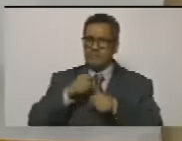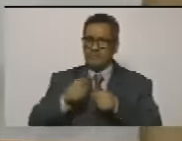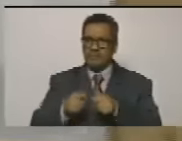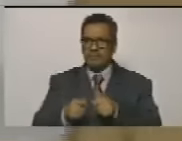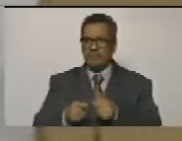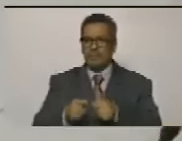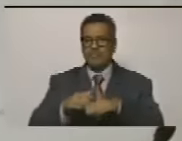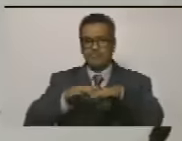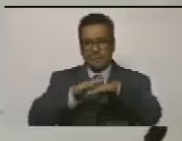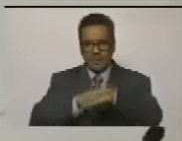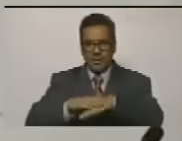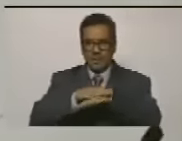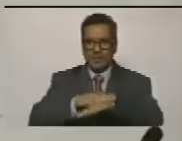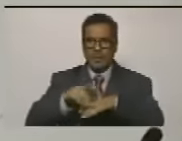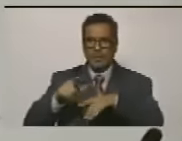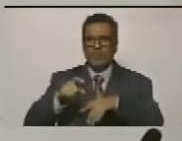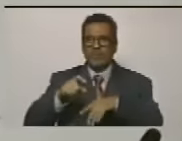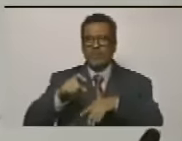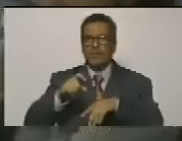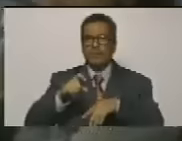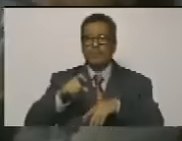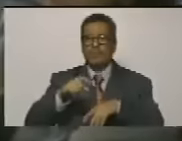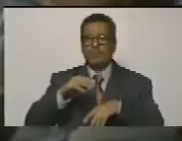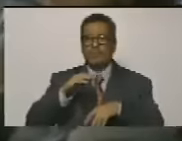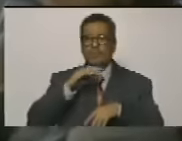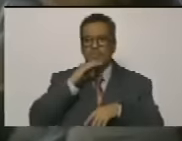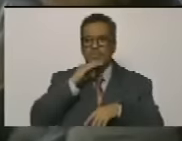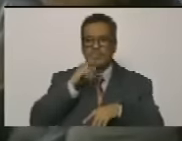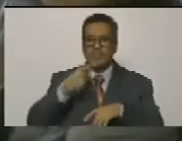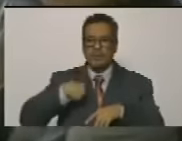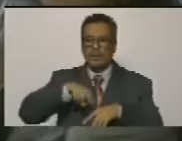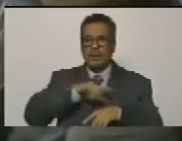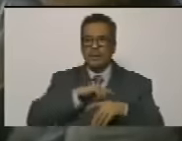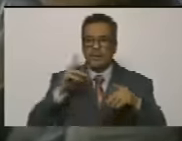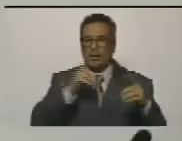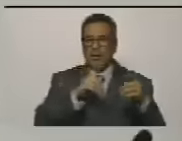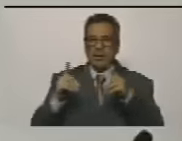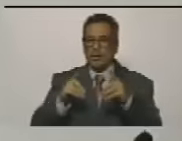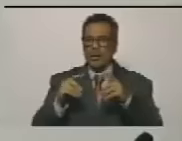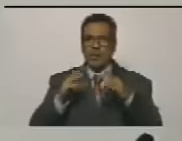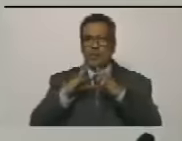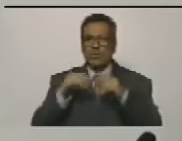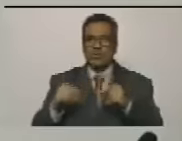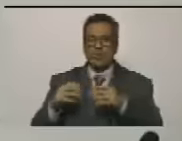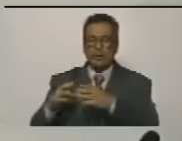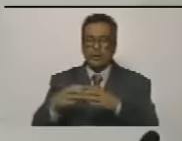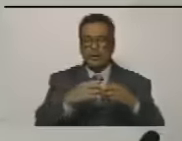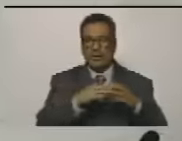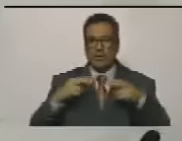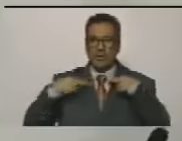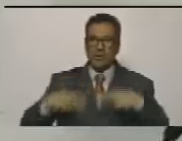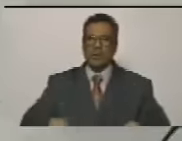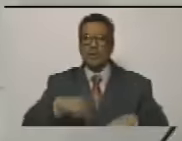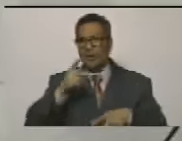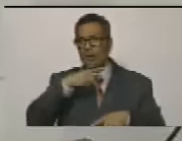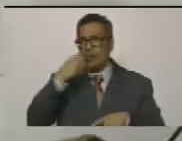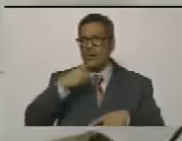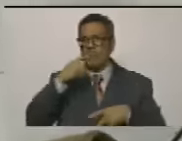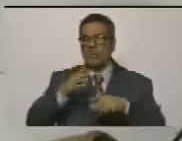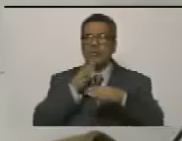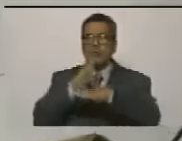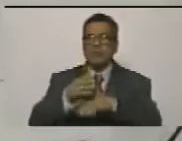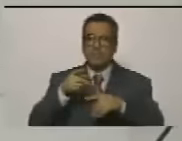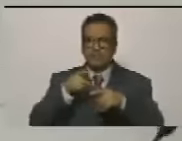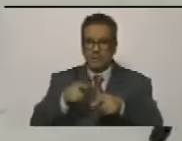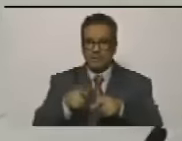perdónenme no se molesten con lo que les voy a decir nosotros vamos a insistir en el diálogo con todos los sectores de la vida política y vamos